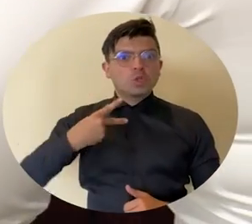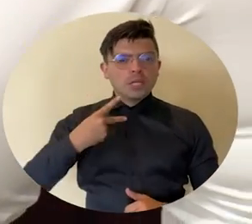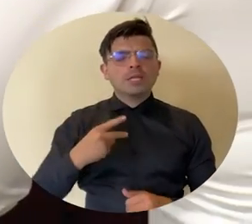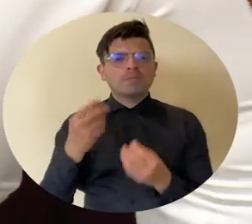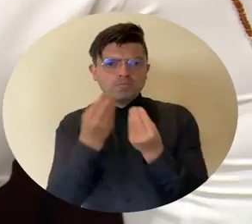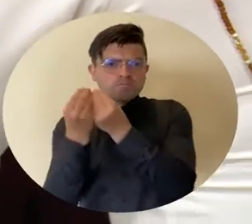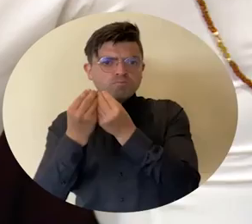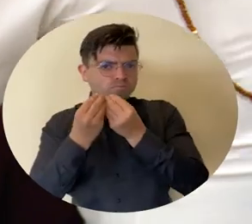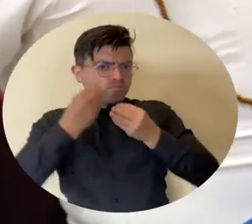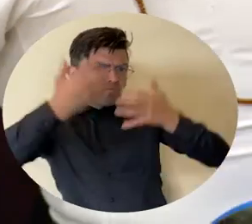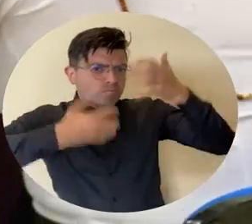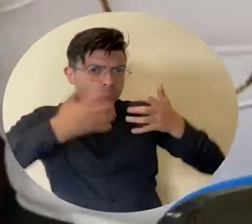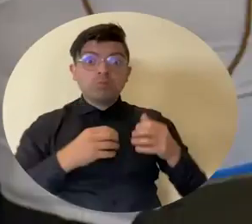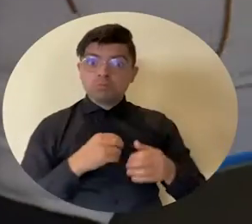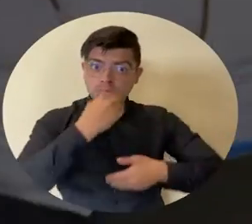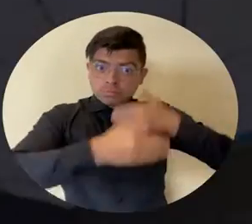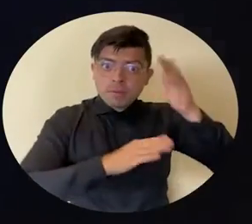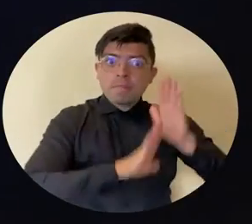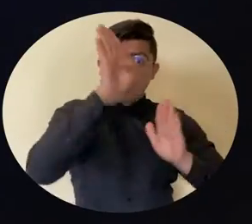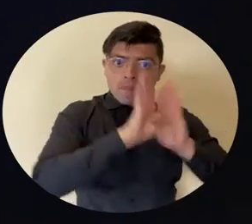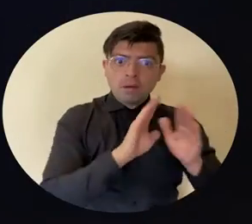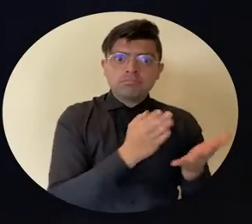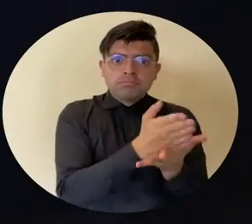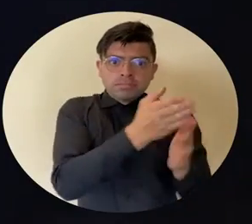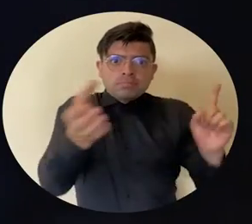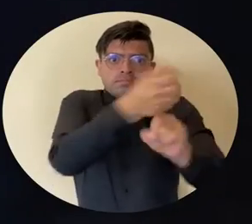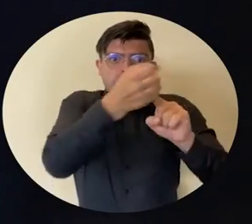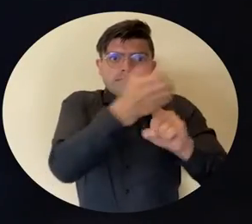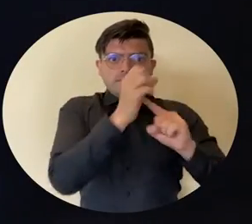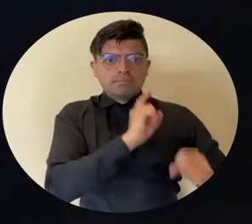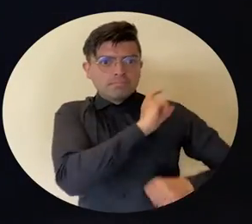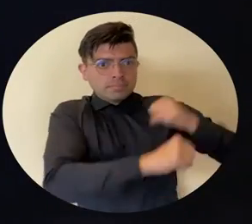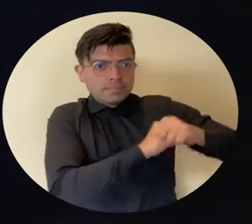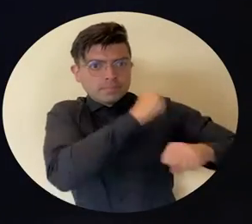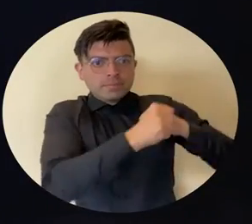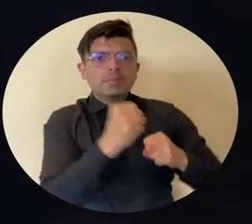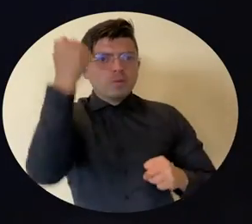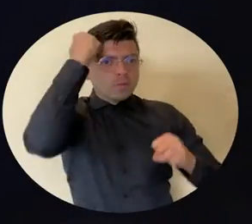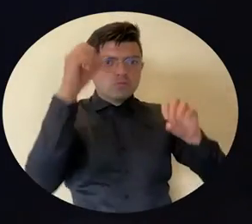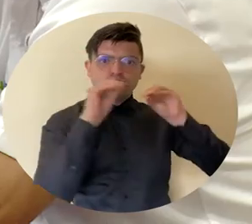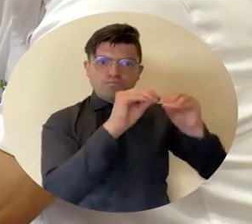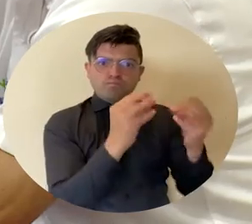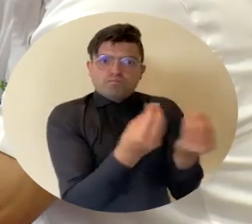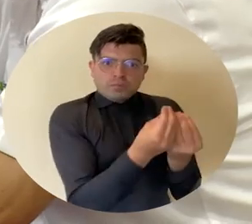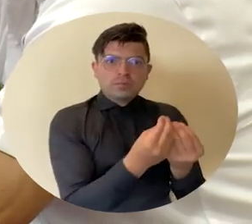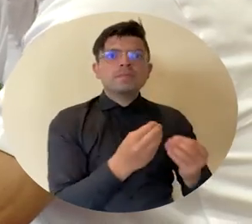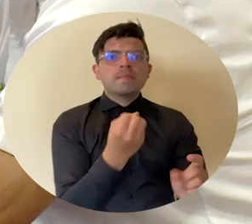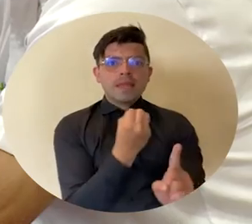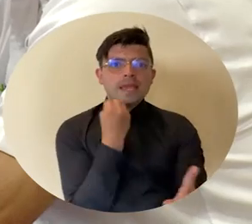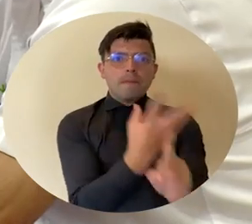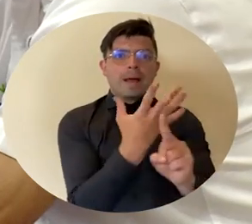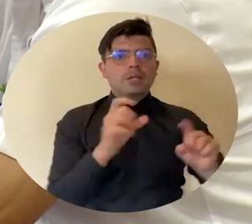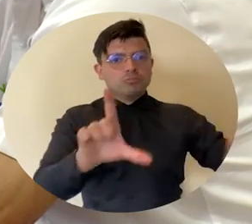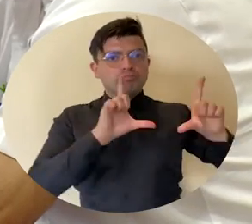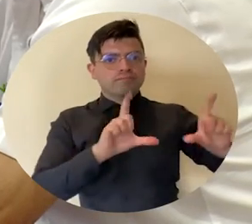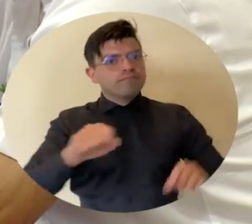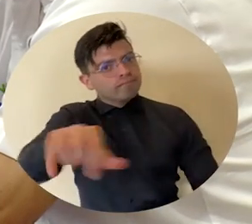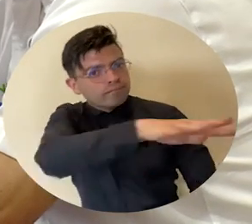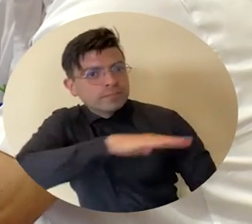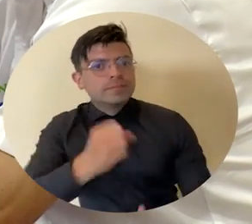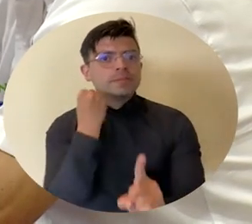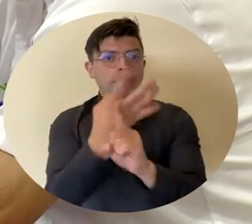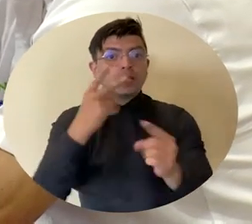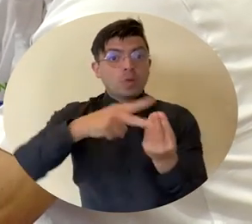logros del programa en los últimos años como la alta formación de docentes, el impacto de los graduados en el territorio, las herramientas tecnológicas para la